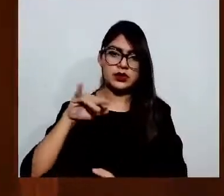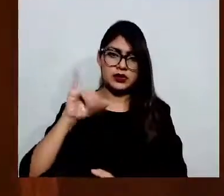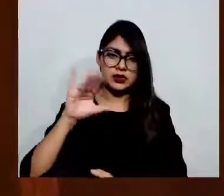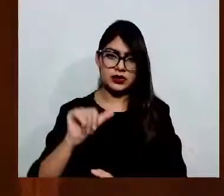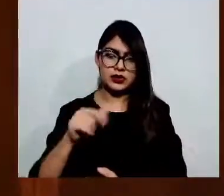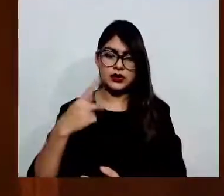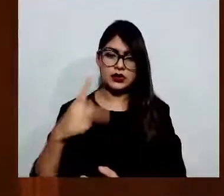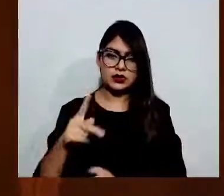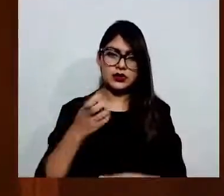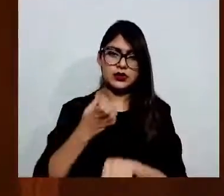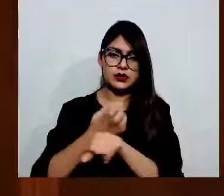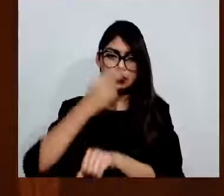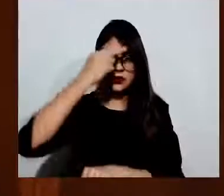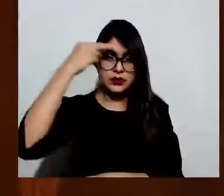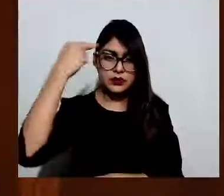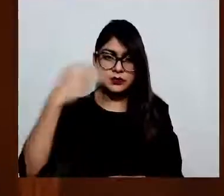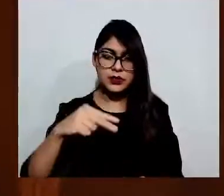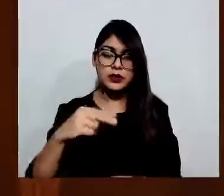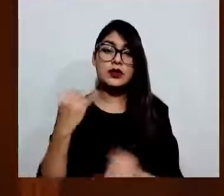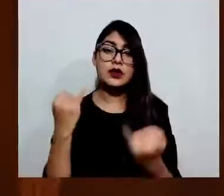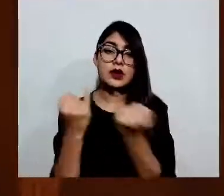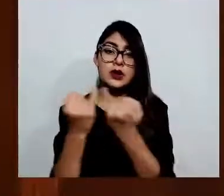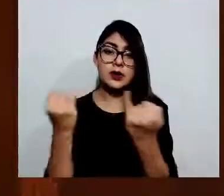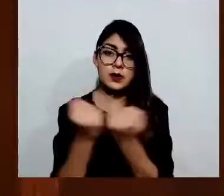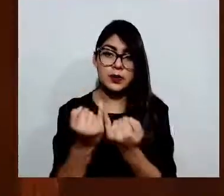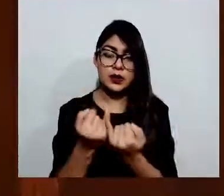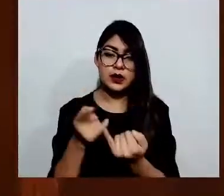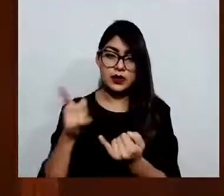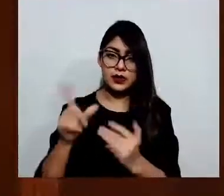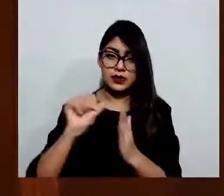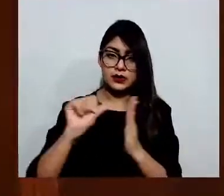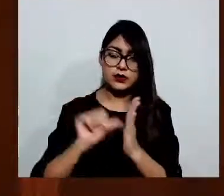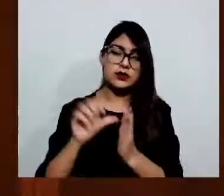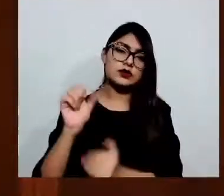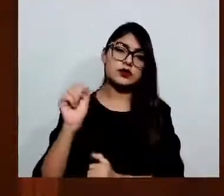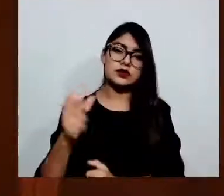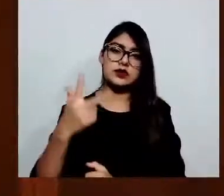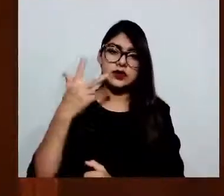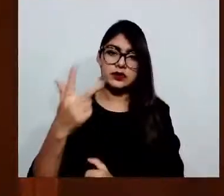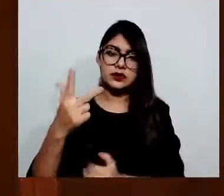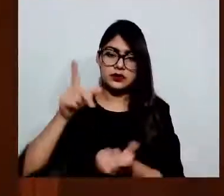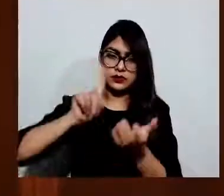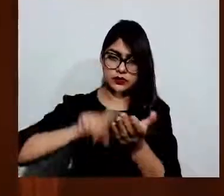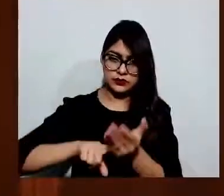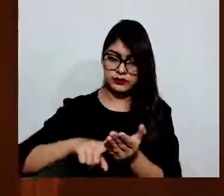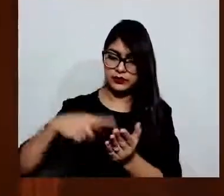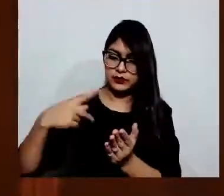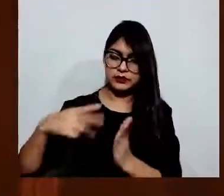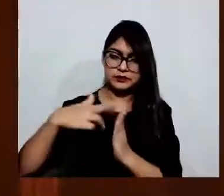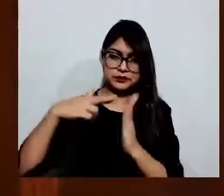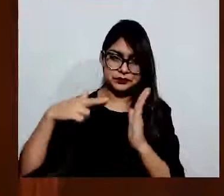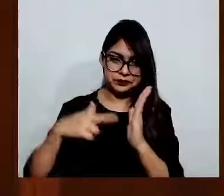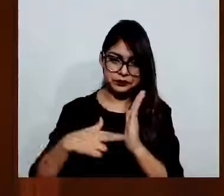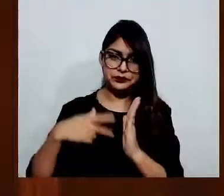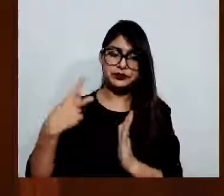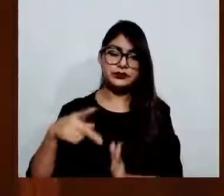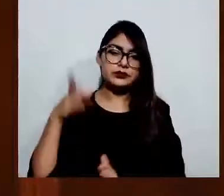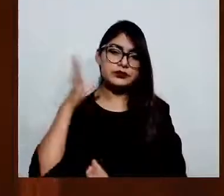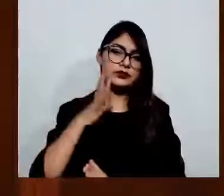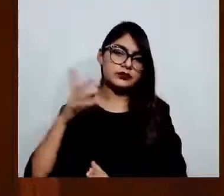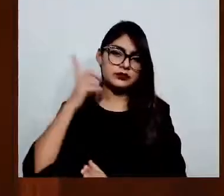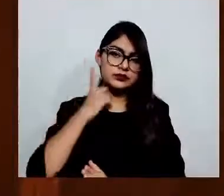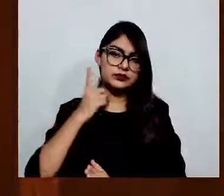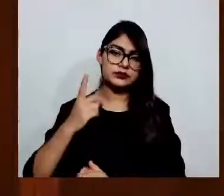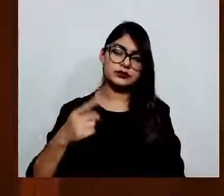como 68 del Reglamento del Poder Legislativo del Estado Libre y Soberano de México, someto a la